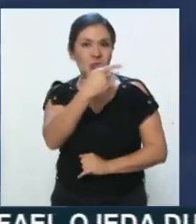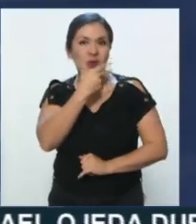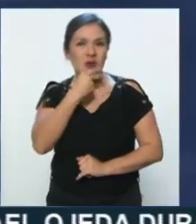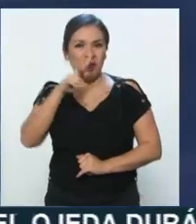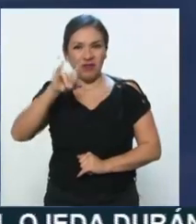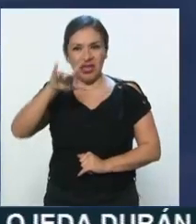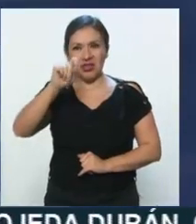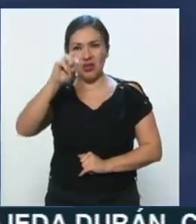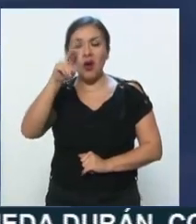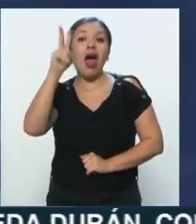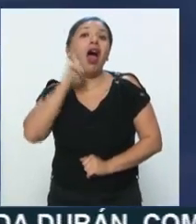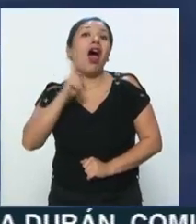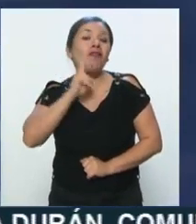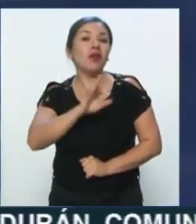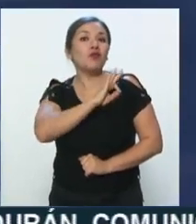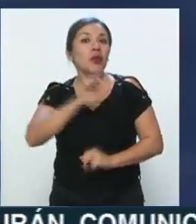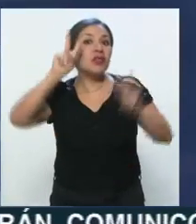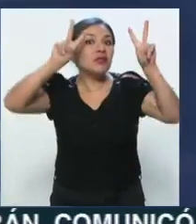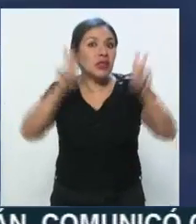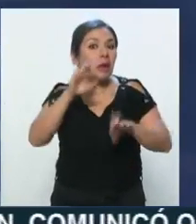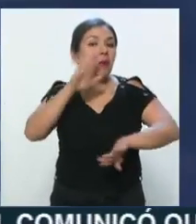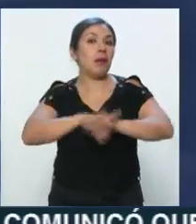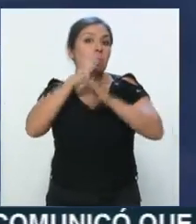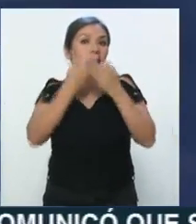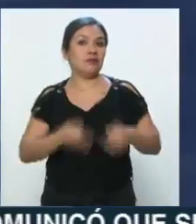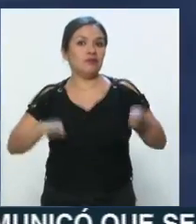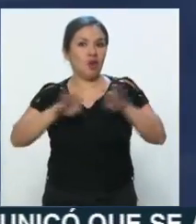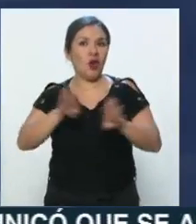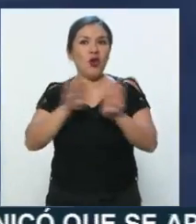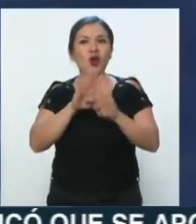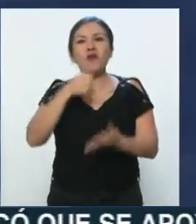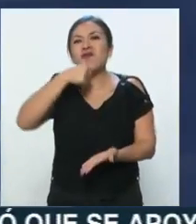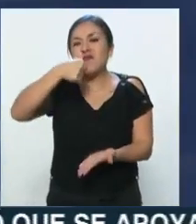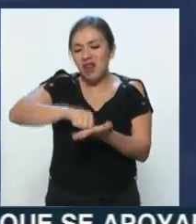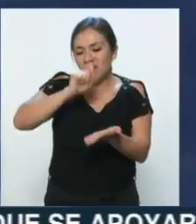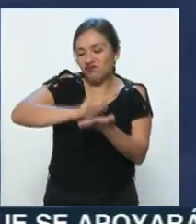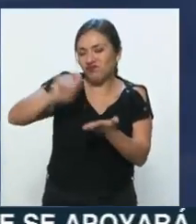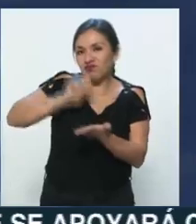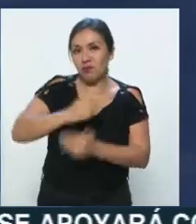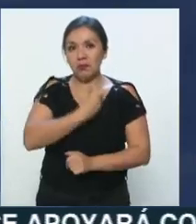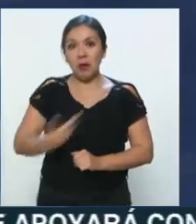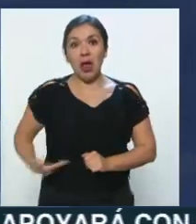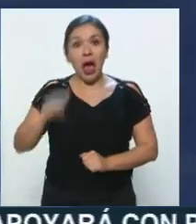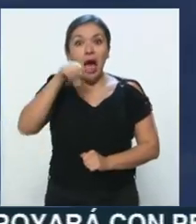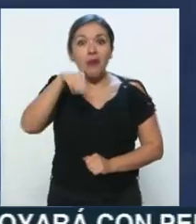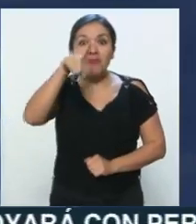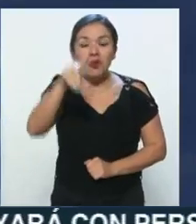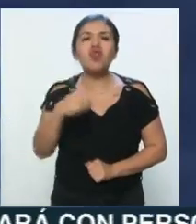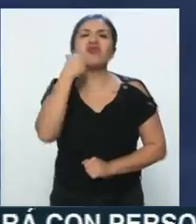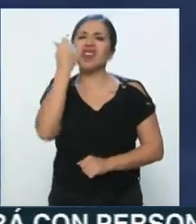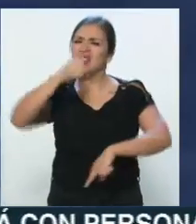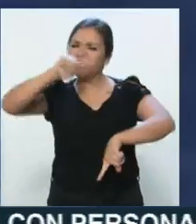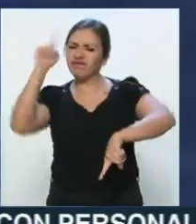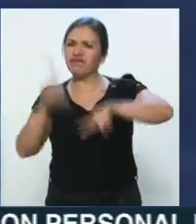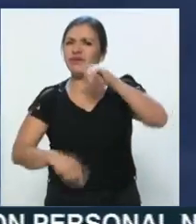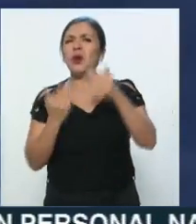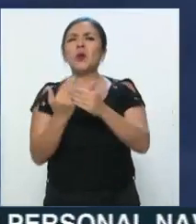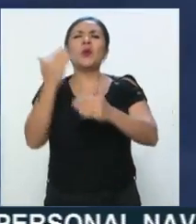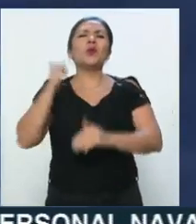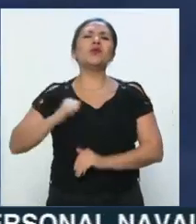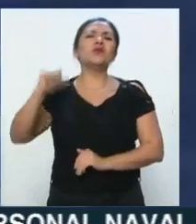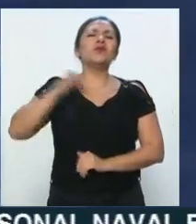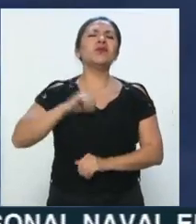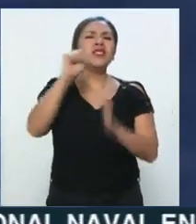para tratar estos importantes temas, lo que redactó el presidente López Obrador. Se busca acabar con aquel sistema que nada más